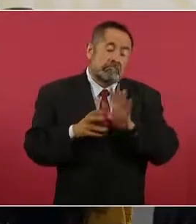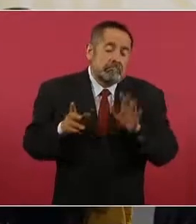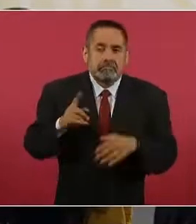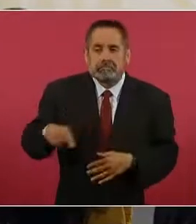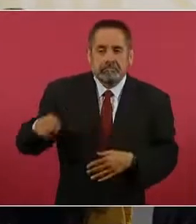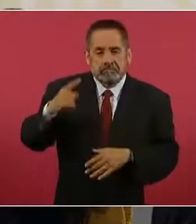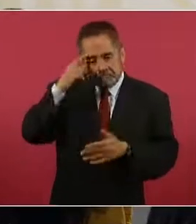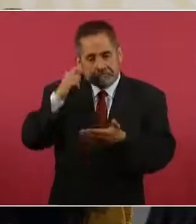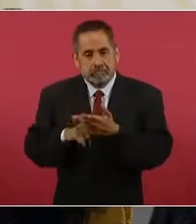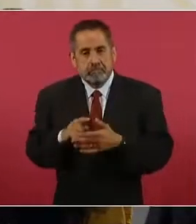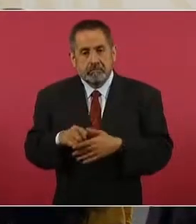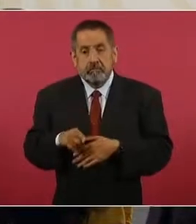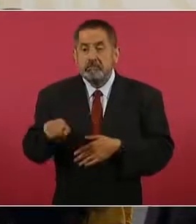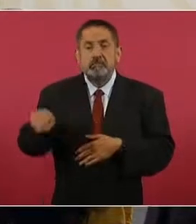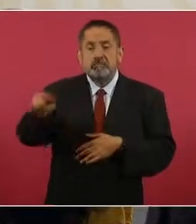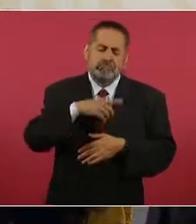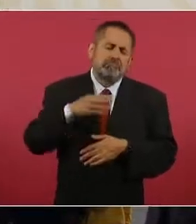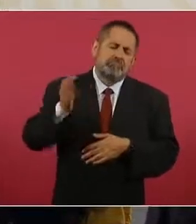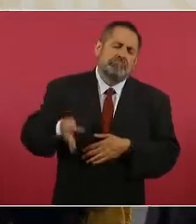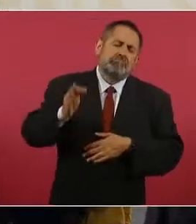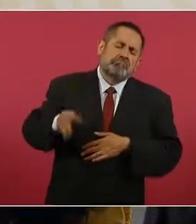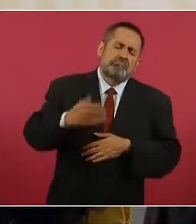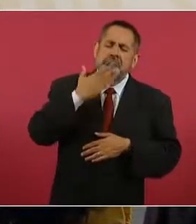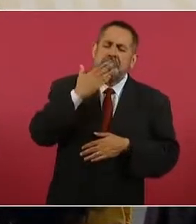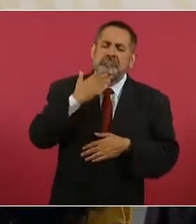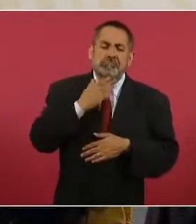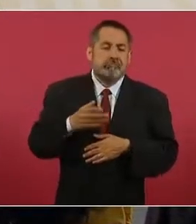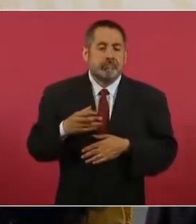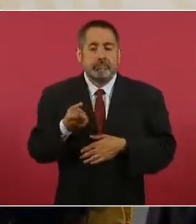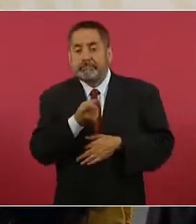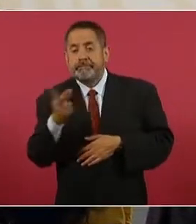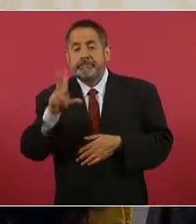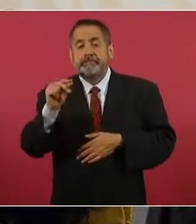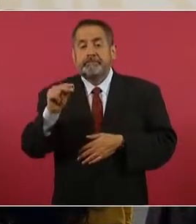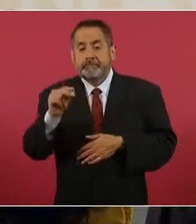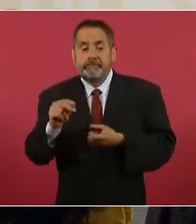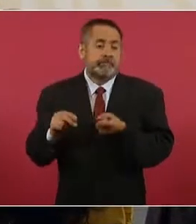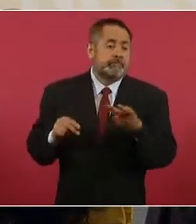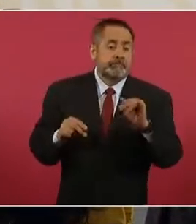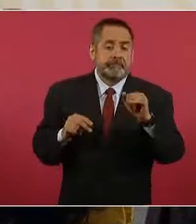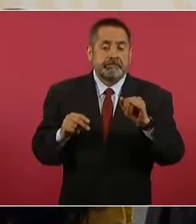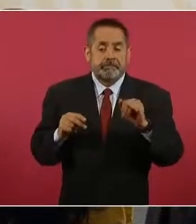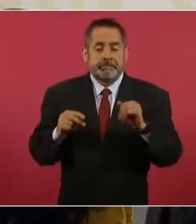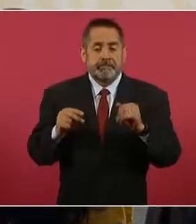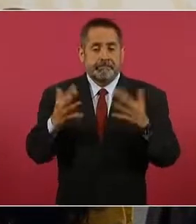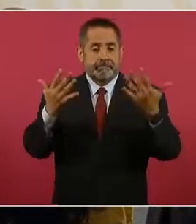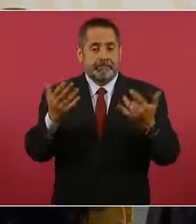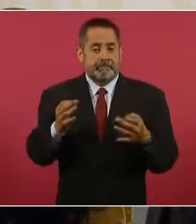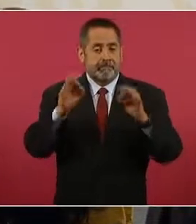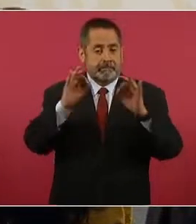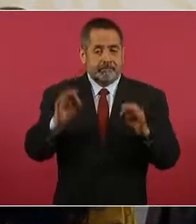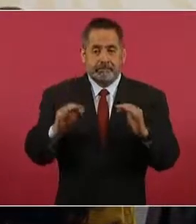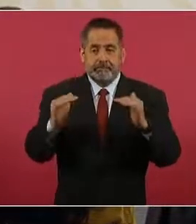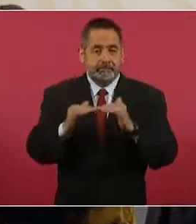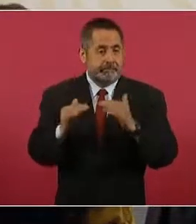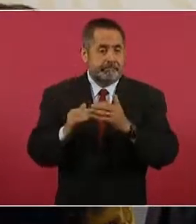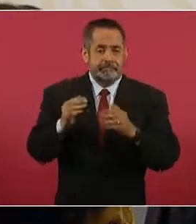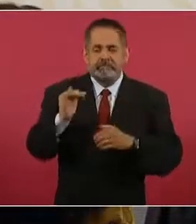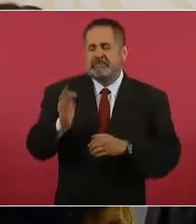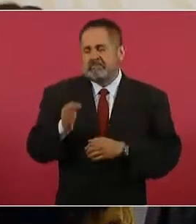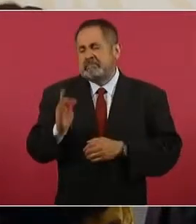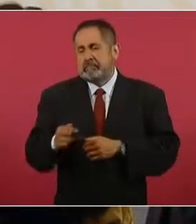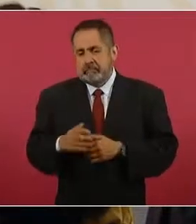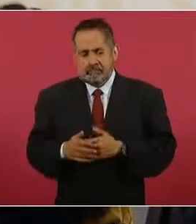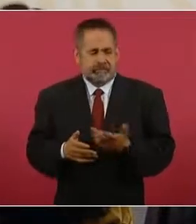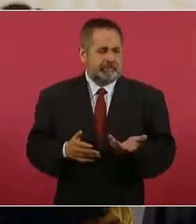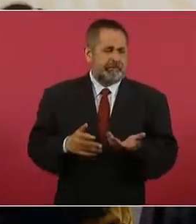llegó a estar 50-50 y la gente, pues sí, ahí